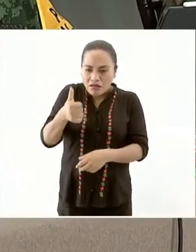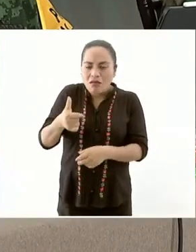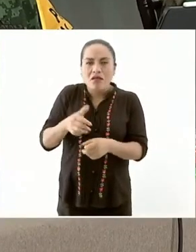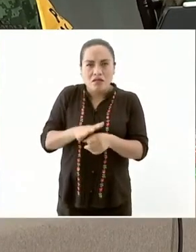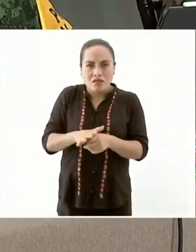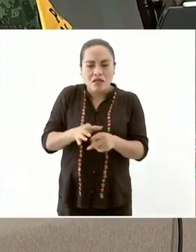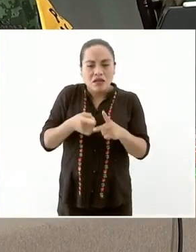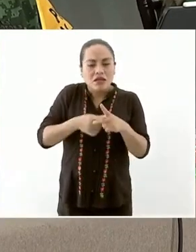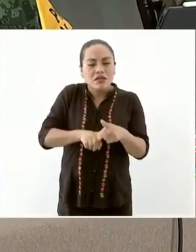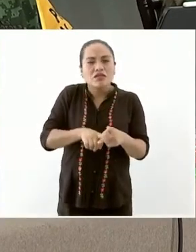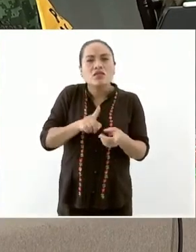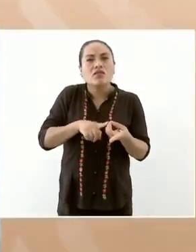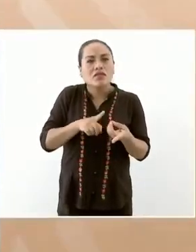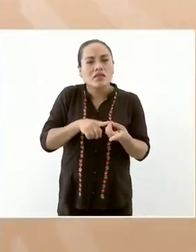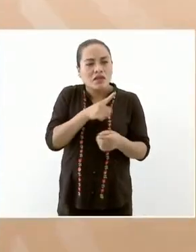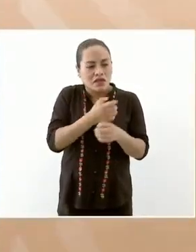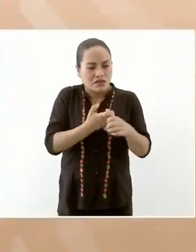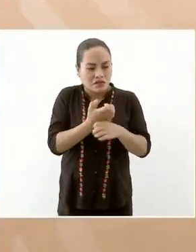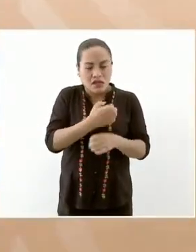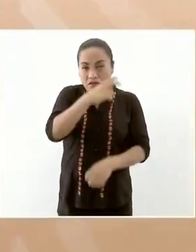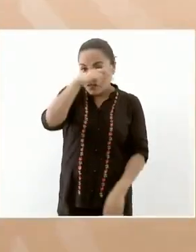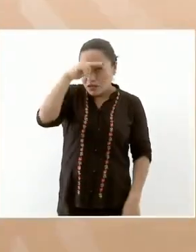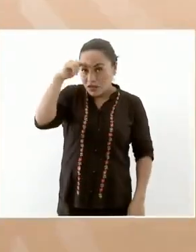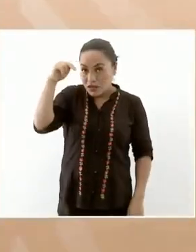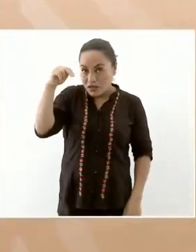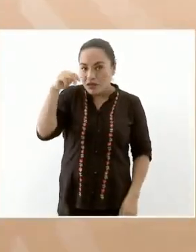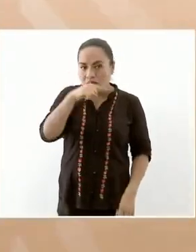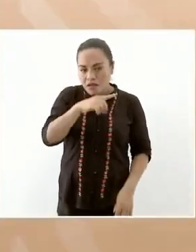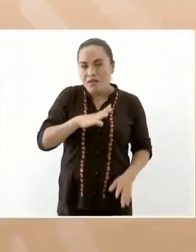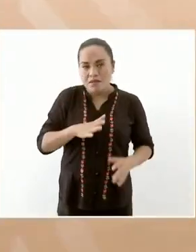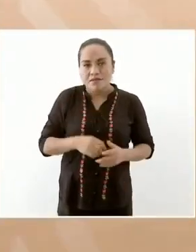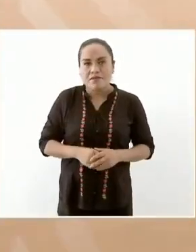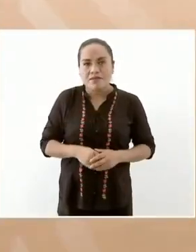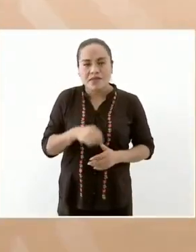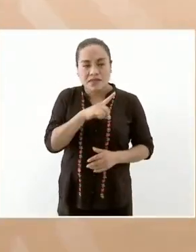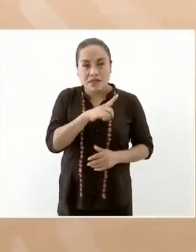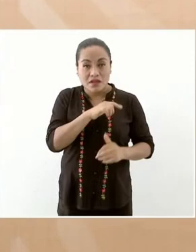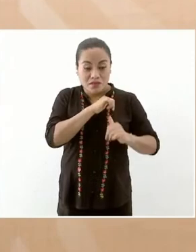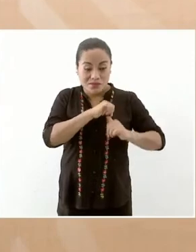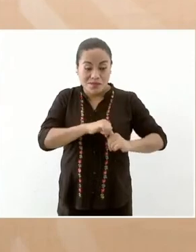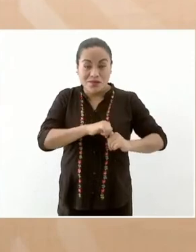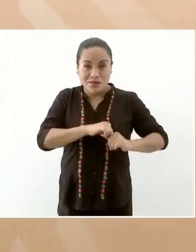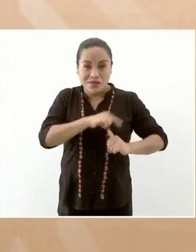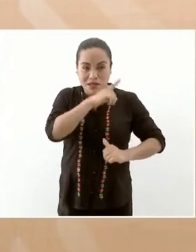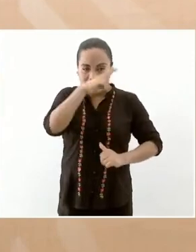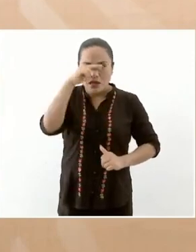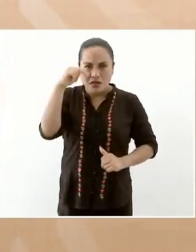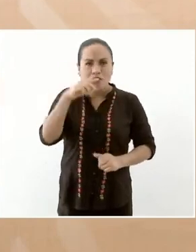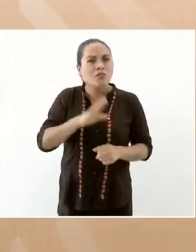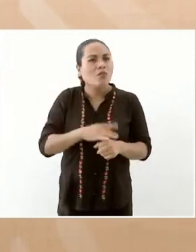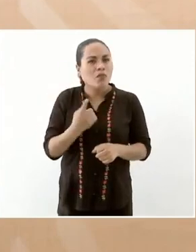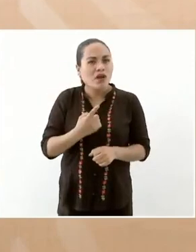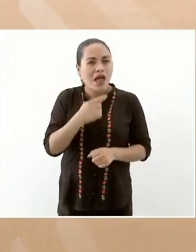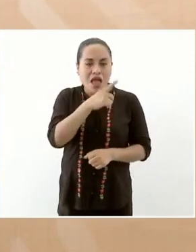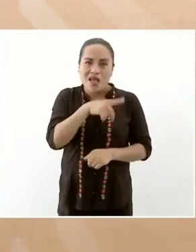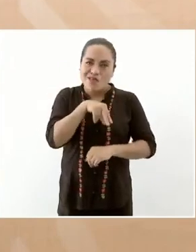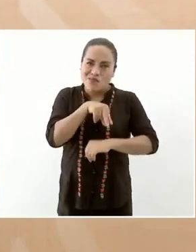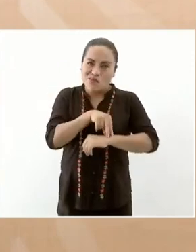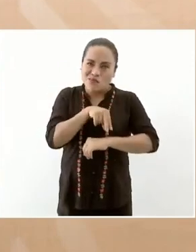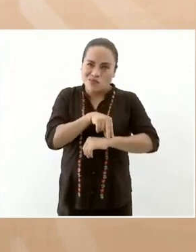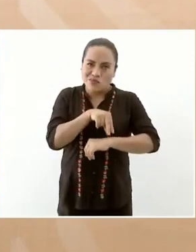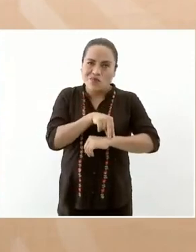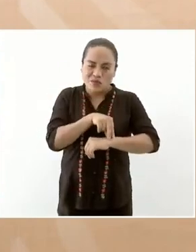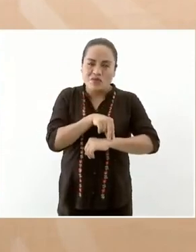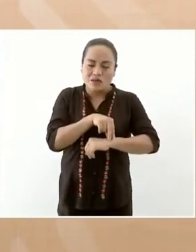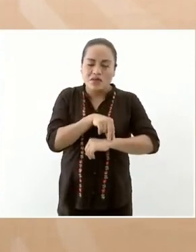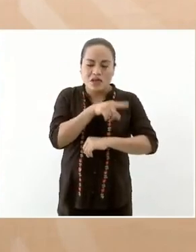que es el modelo porque el gobernador de Nayarit es doctor y él planteó